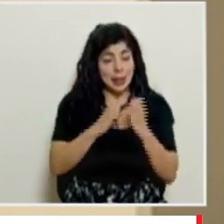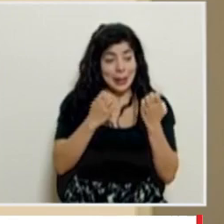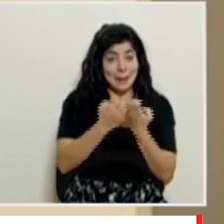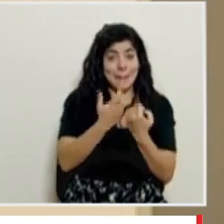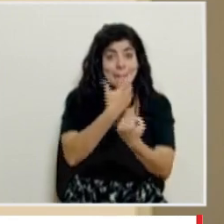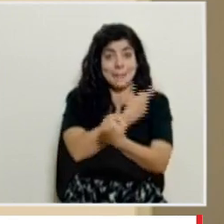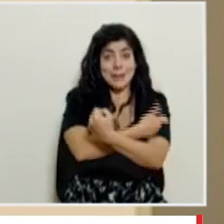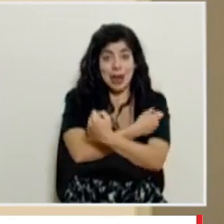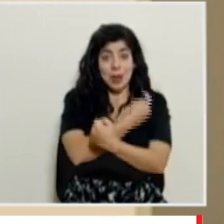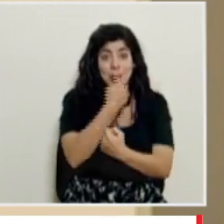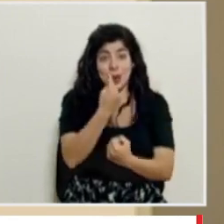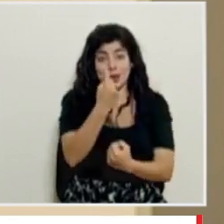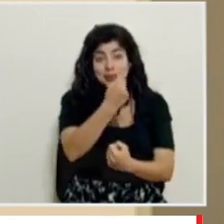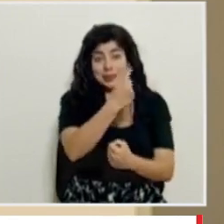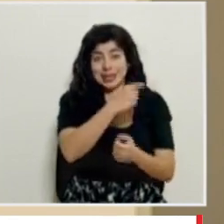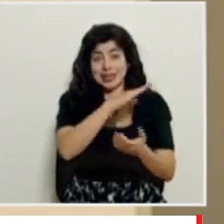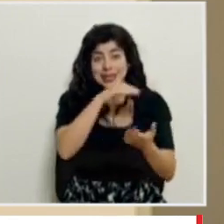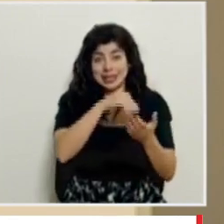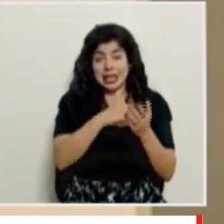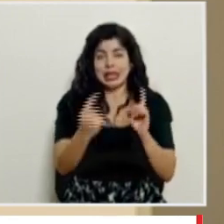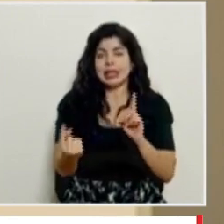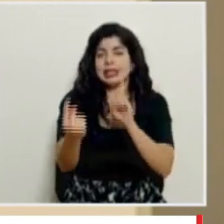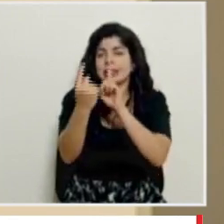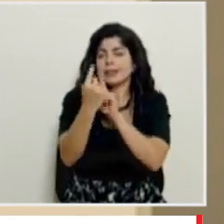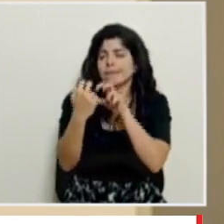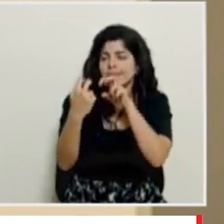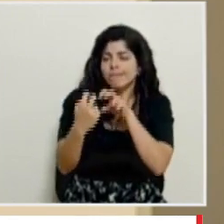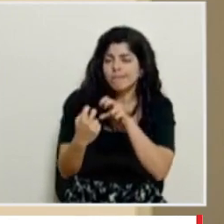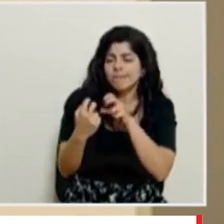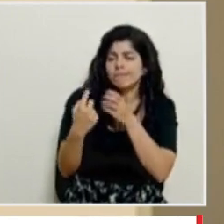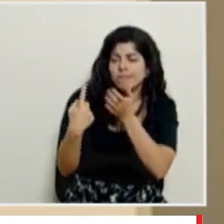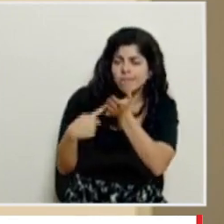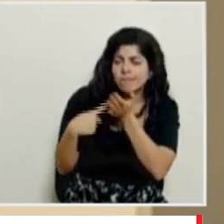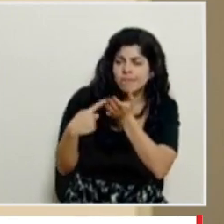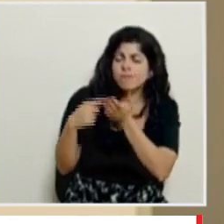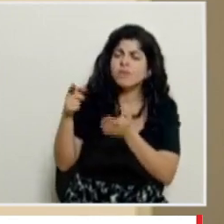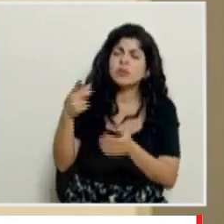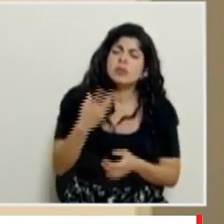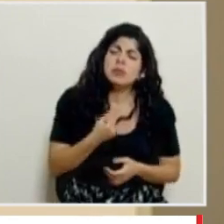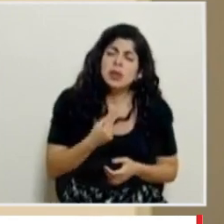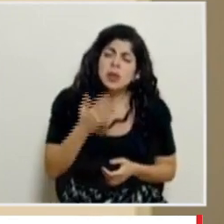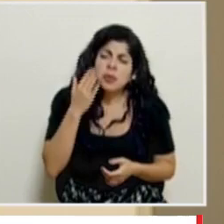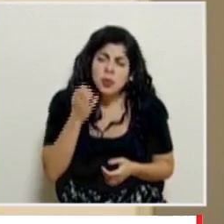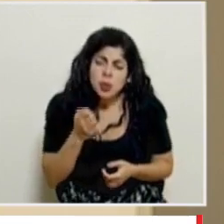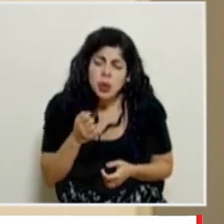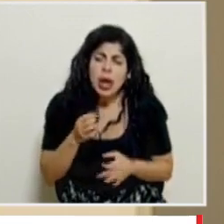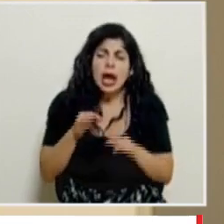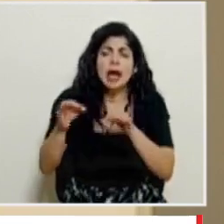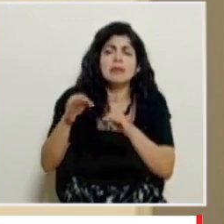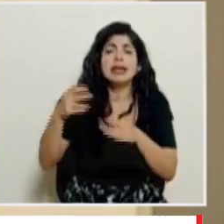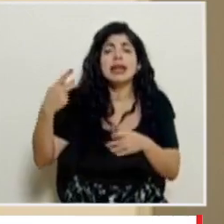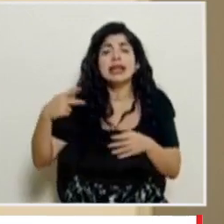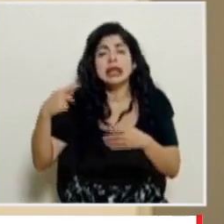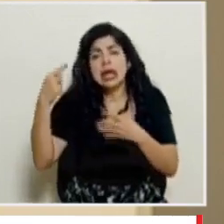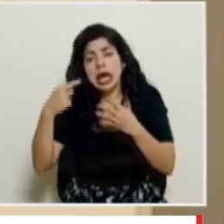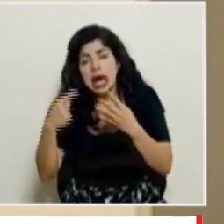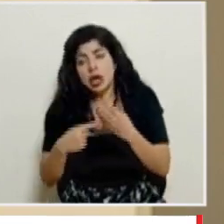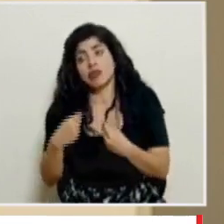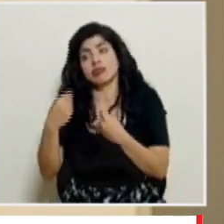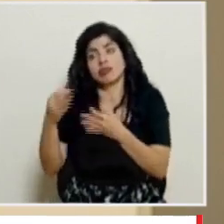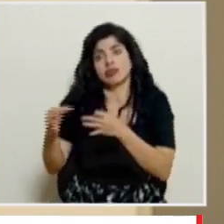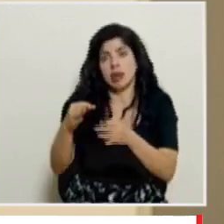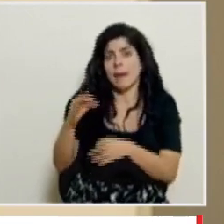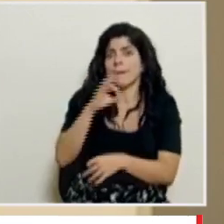vacunación de cada uno de los centros hablar con cada uno de estos funcionarios entender cuáles son sus temores explicarles los riesgos y los beneficios